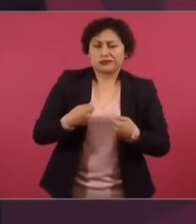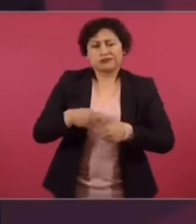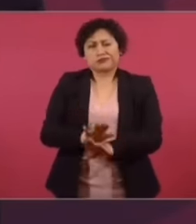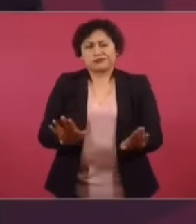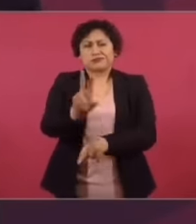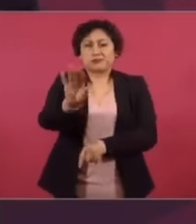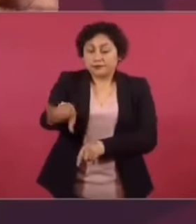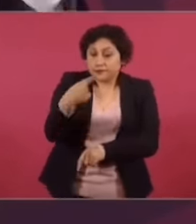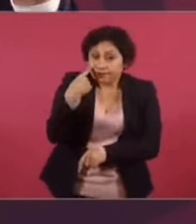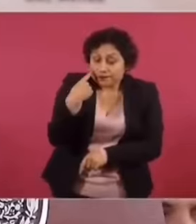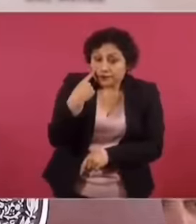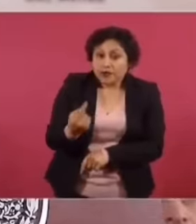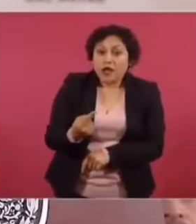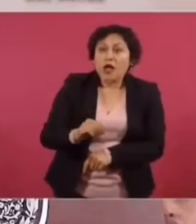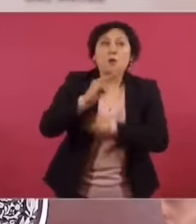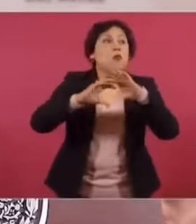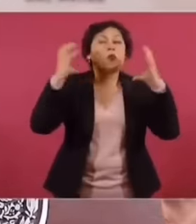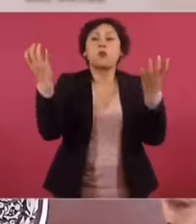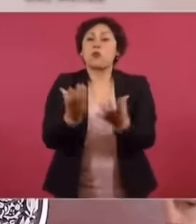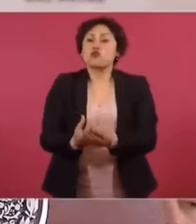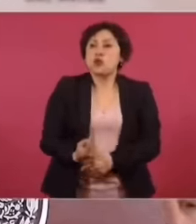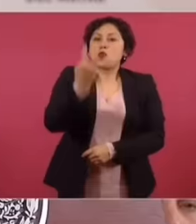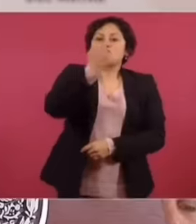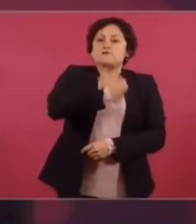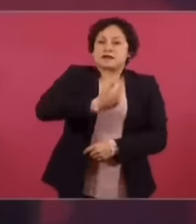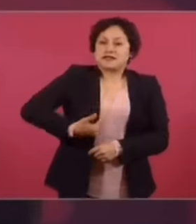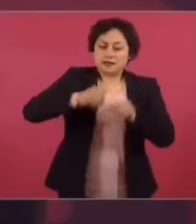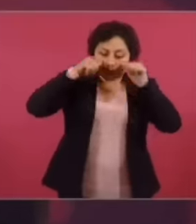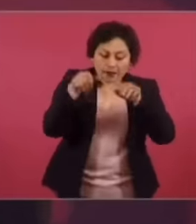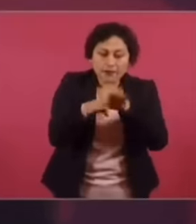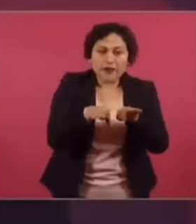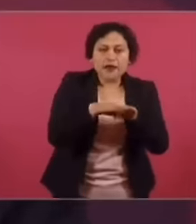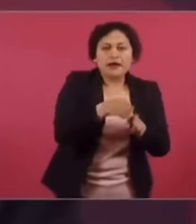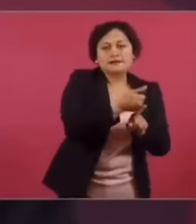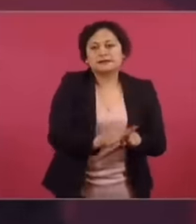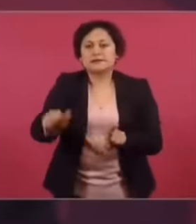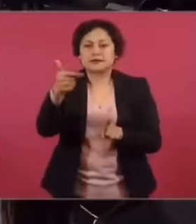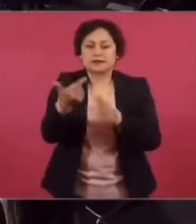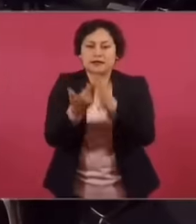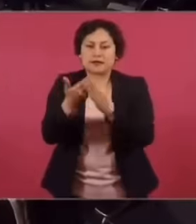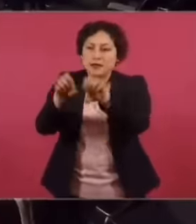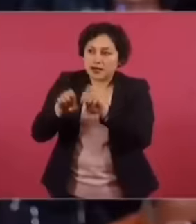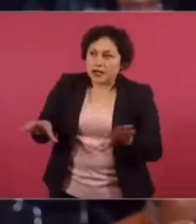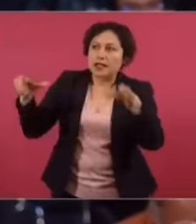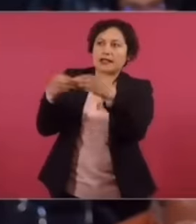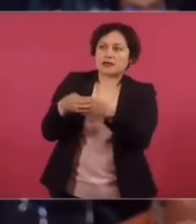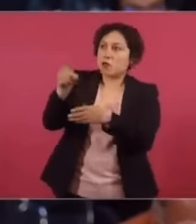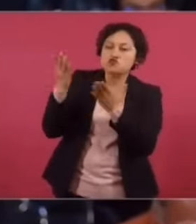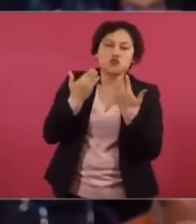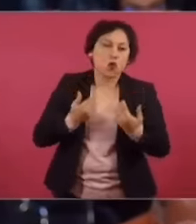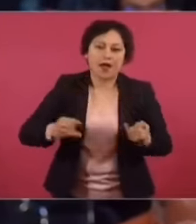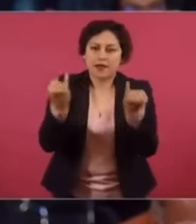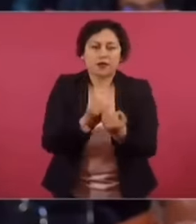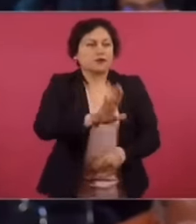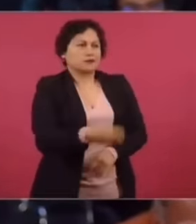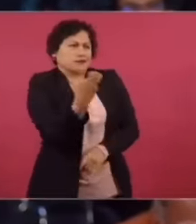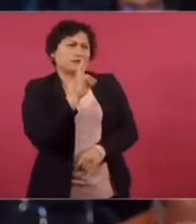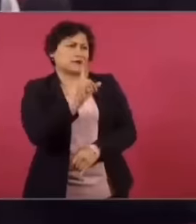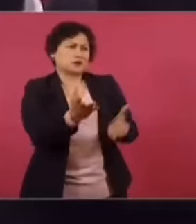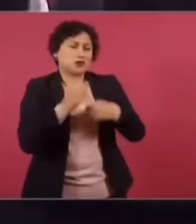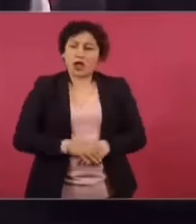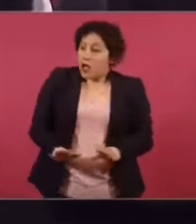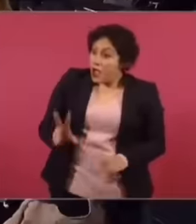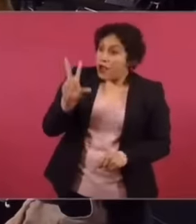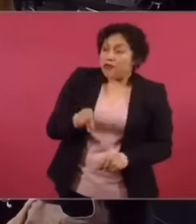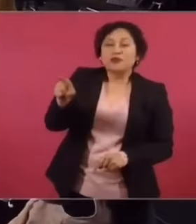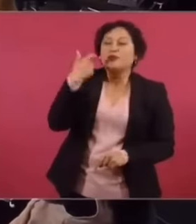el mundo, un presidente que atienda todos los días este problema, de seis a siete de la mañana, con todo su galinete. Pero eso no equivale a resultados. Ah, ¿cómo no? Es que tú no los